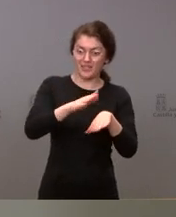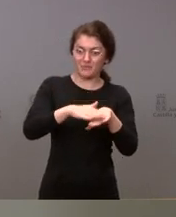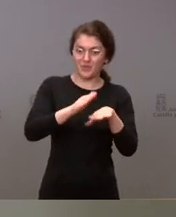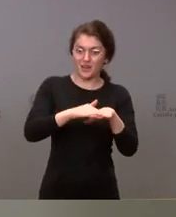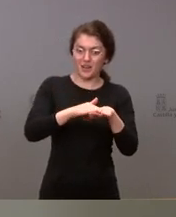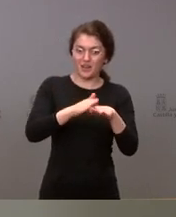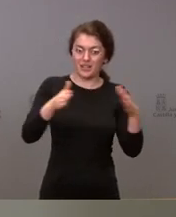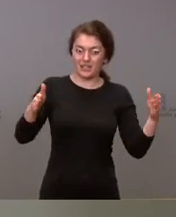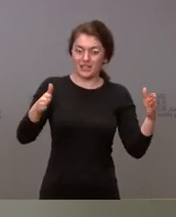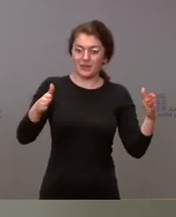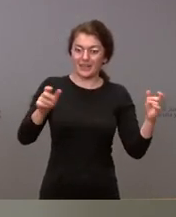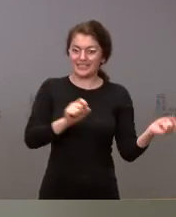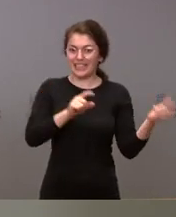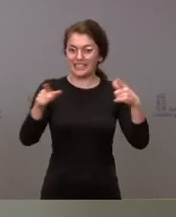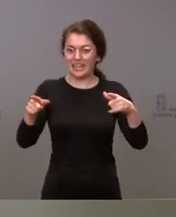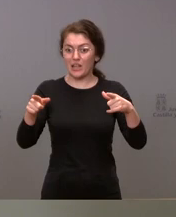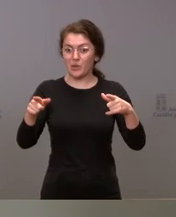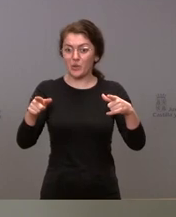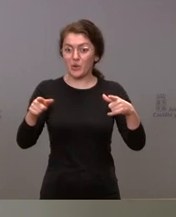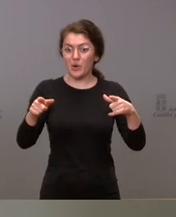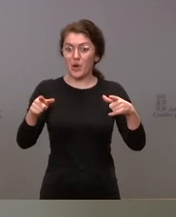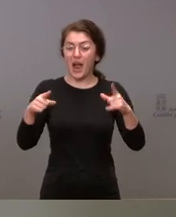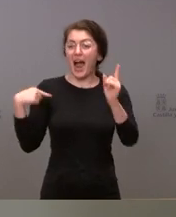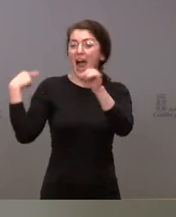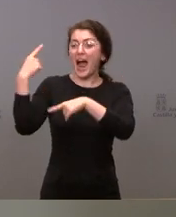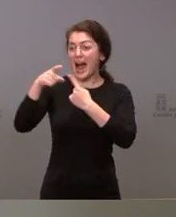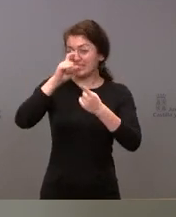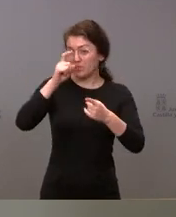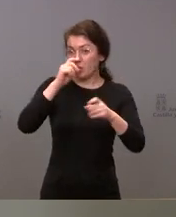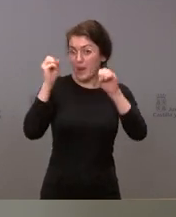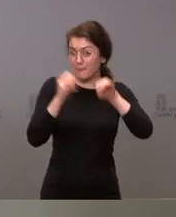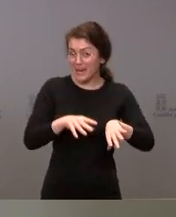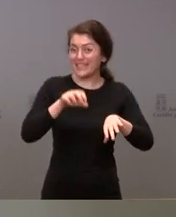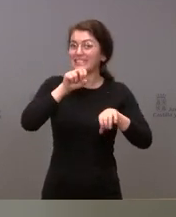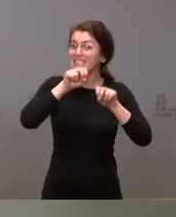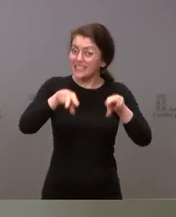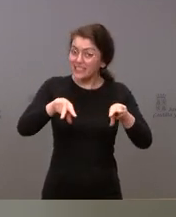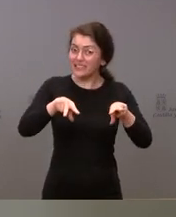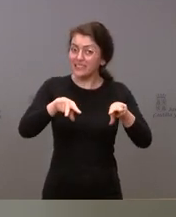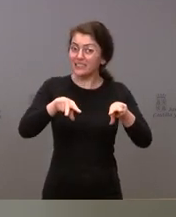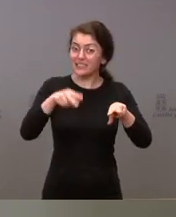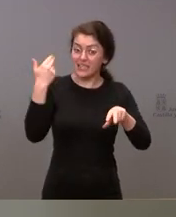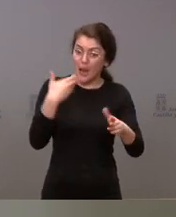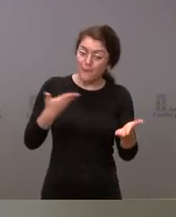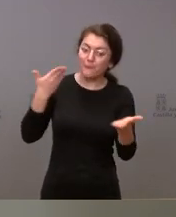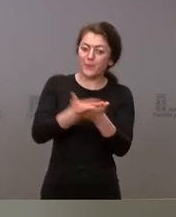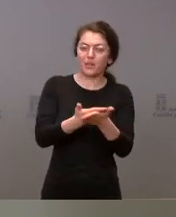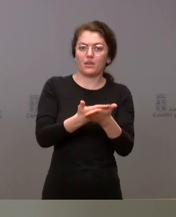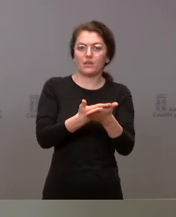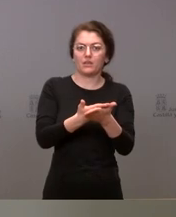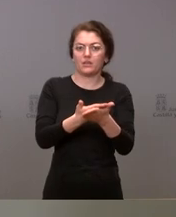traslado sin perder antigüedad para los siguientes concursos se les ha pedido y así han aceptado